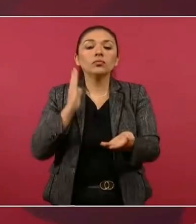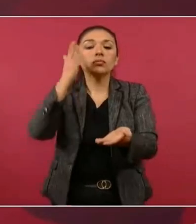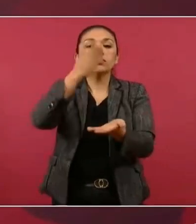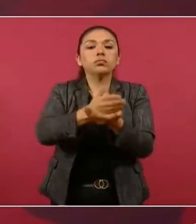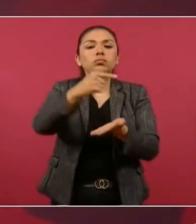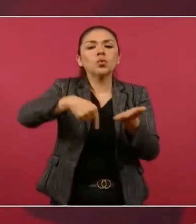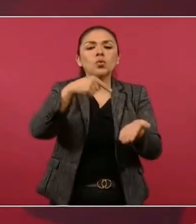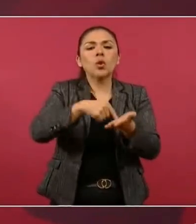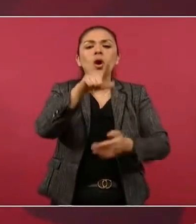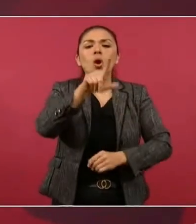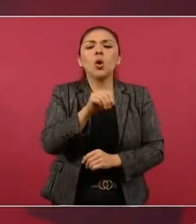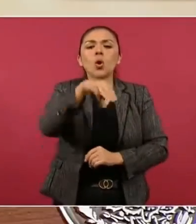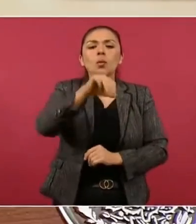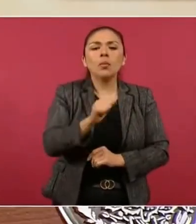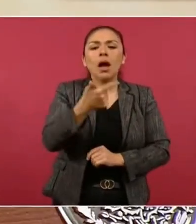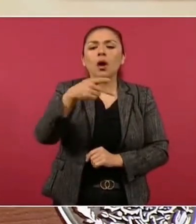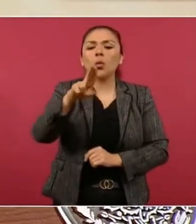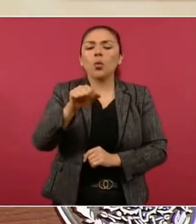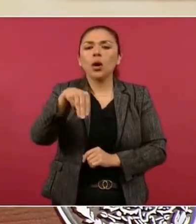Guamuchil en